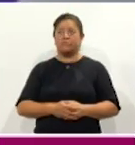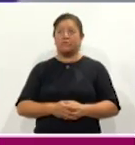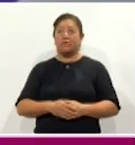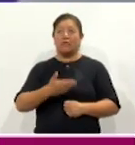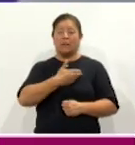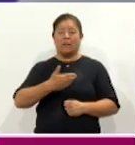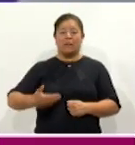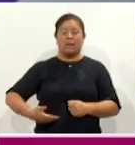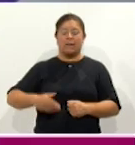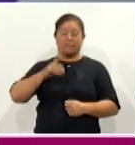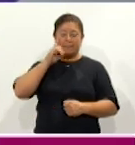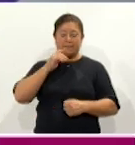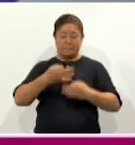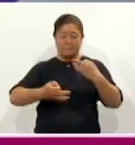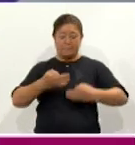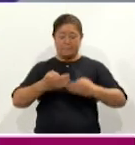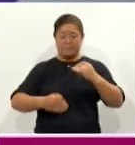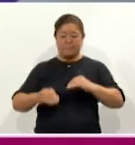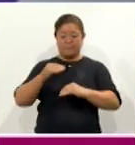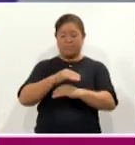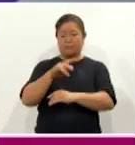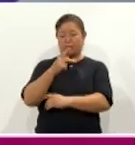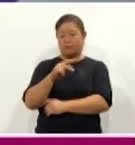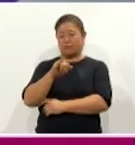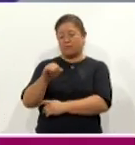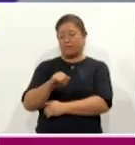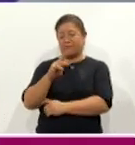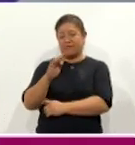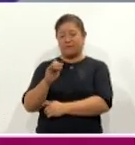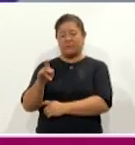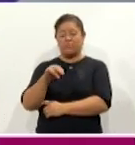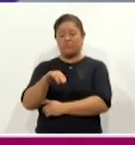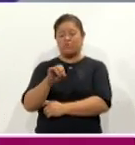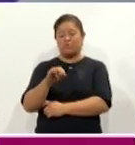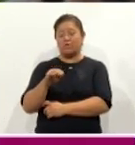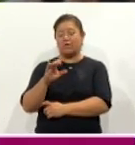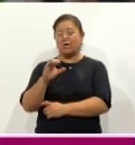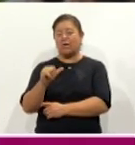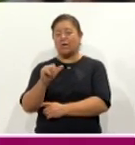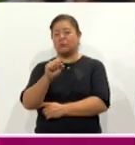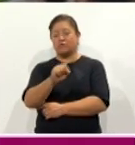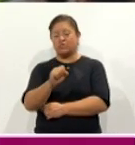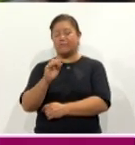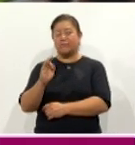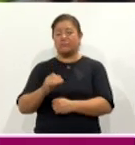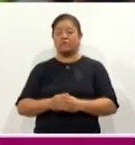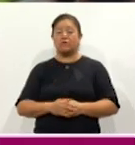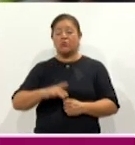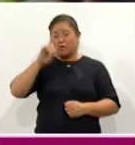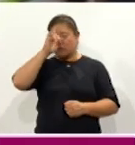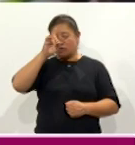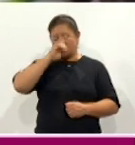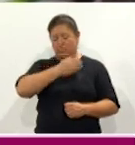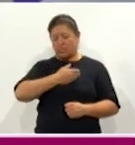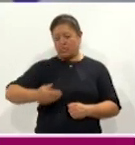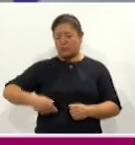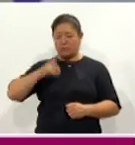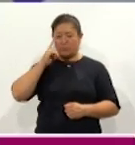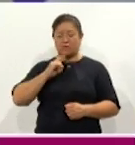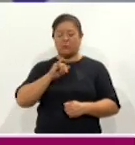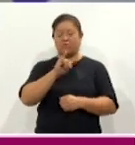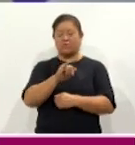presidenta del Tribunal Electoral del Poder Judicial de la Federación, Mónica Soto Fregoso, y la consejera presidenta del Instituto Nacional